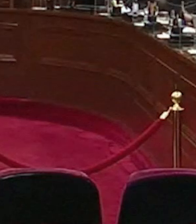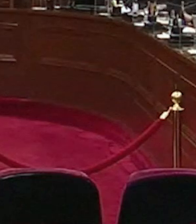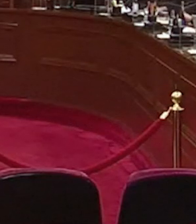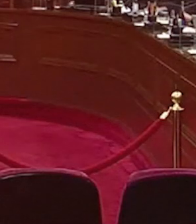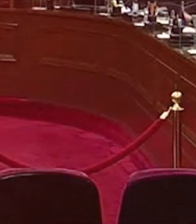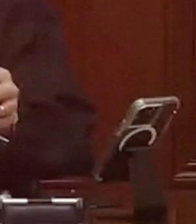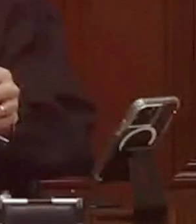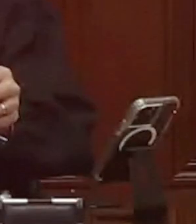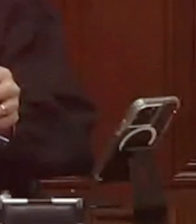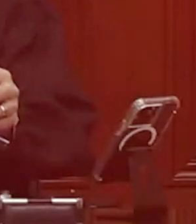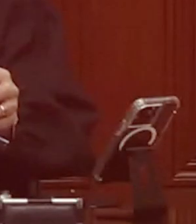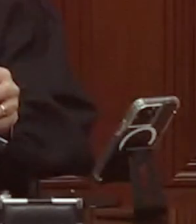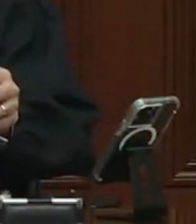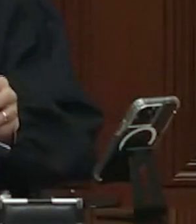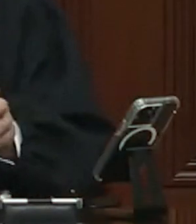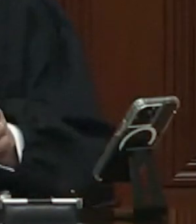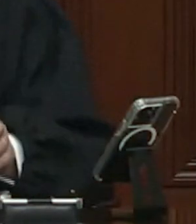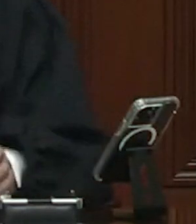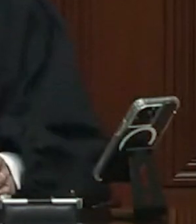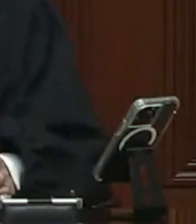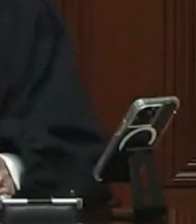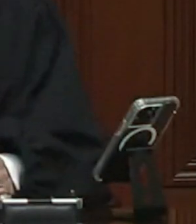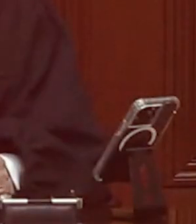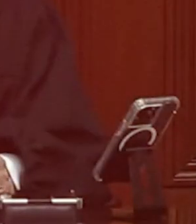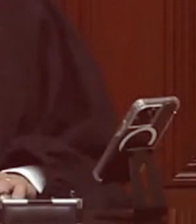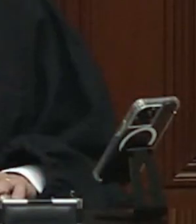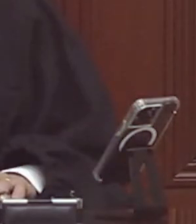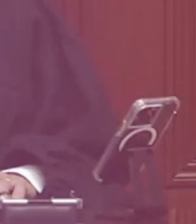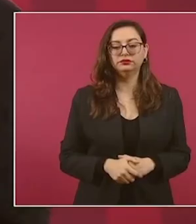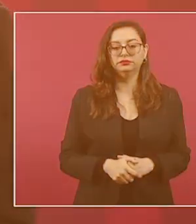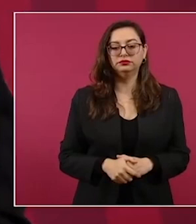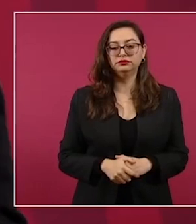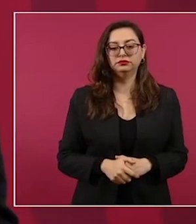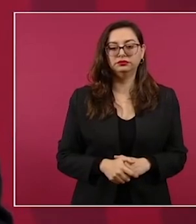será la Suprema Corte la que determinará la constitucionalidad del Plan B de la Reforma Electoral.